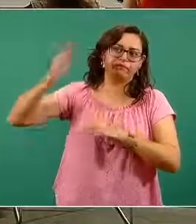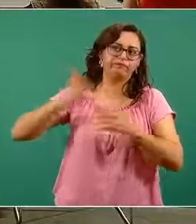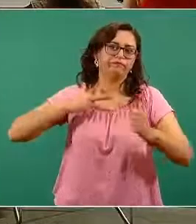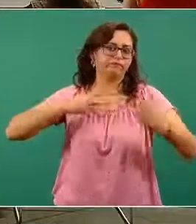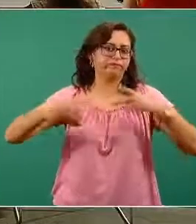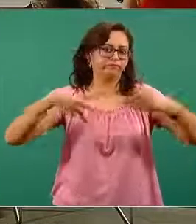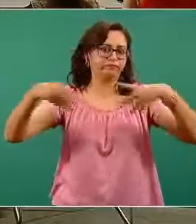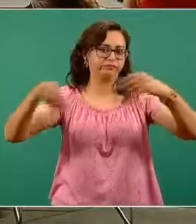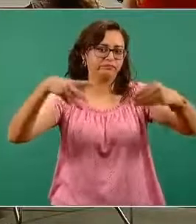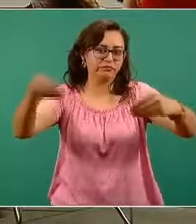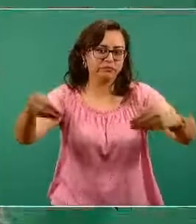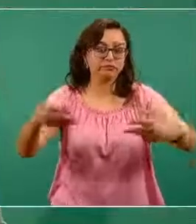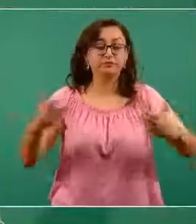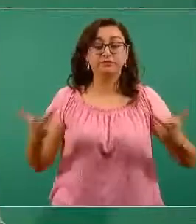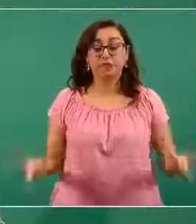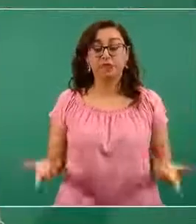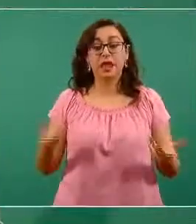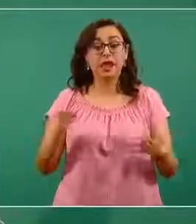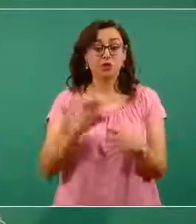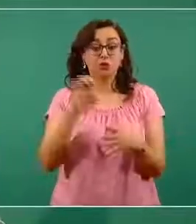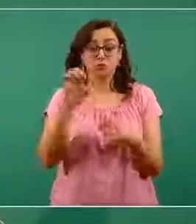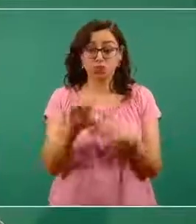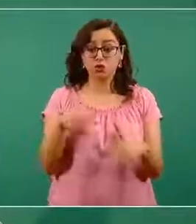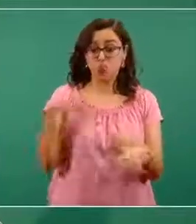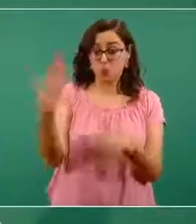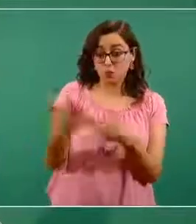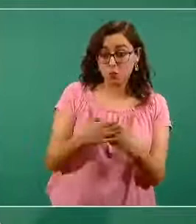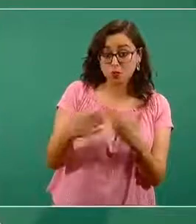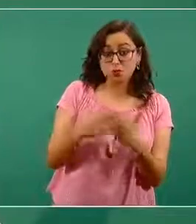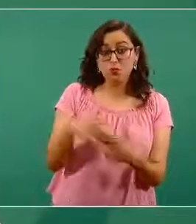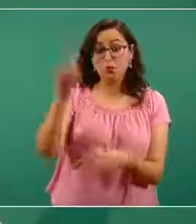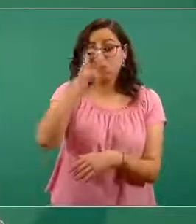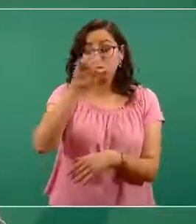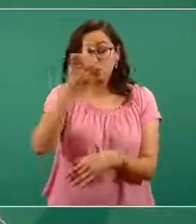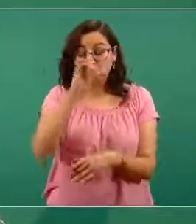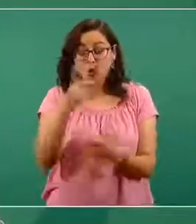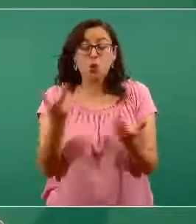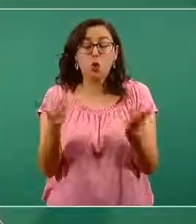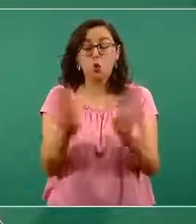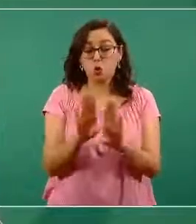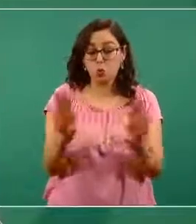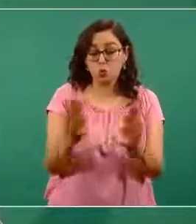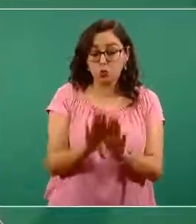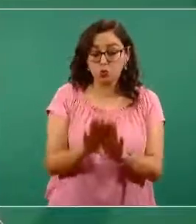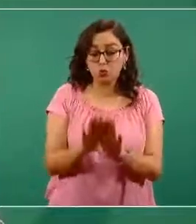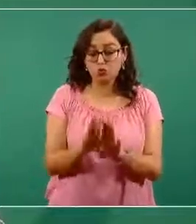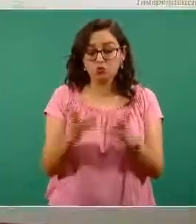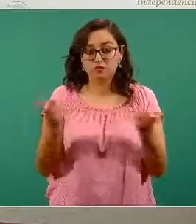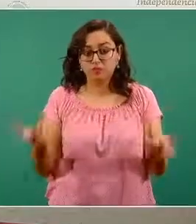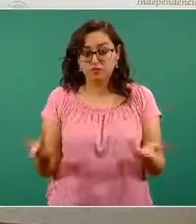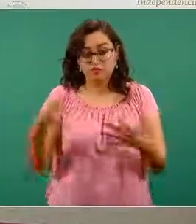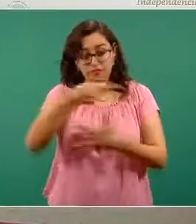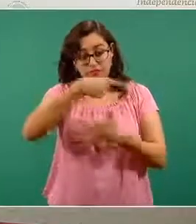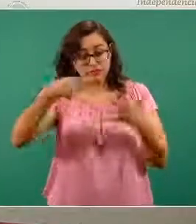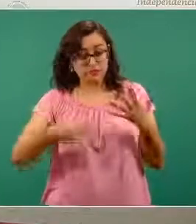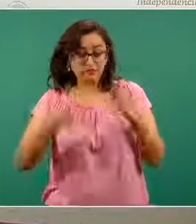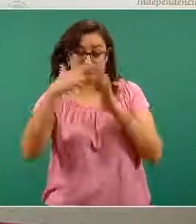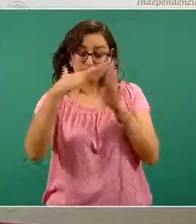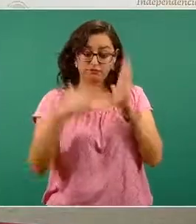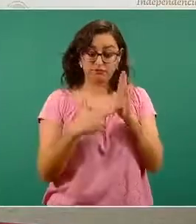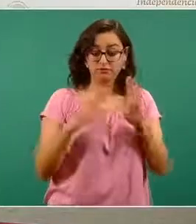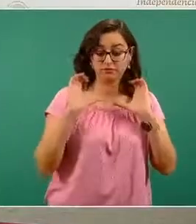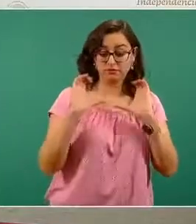es la recomendación, además de las medidas básicas de prevención, el tomar también la decisión